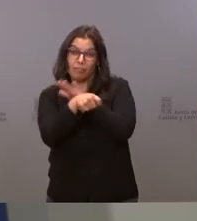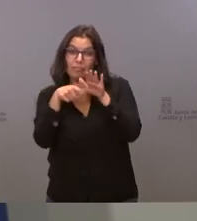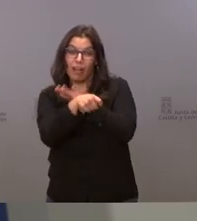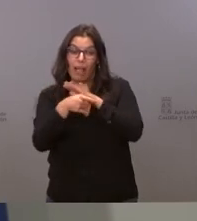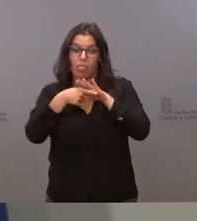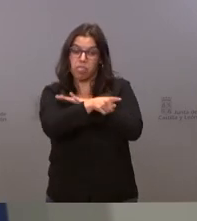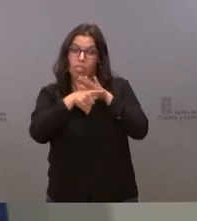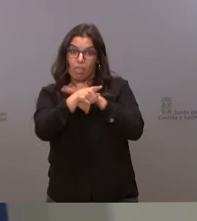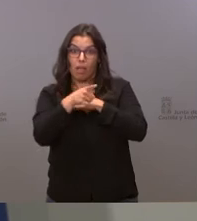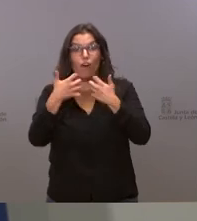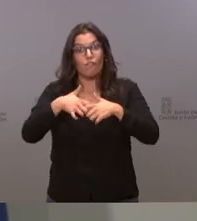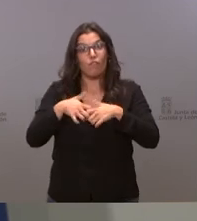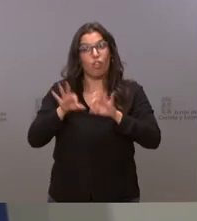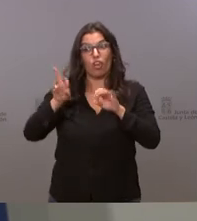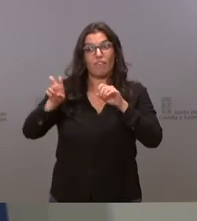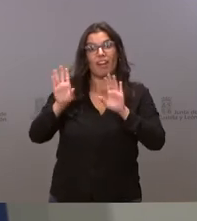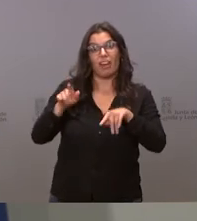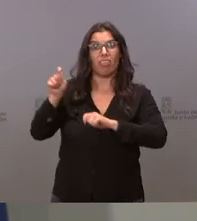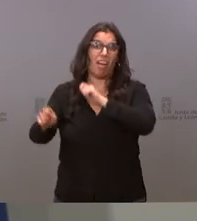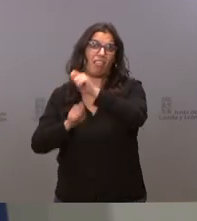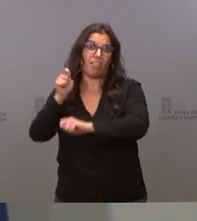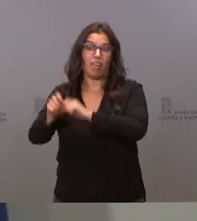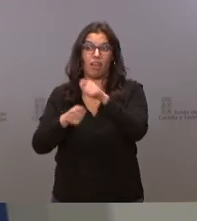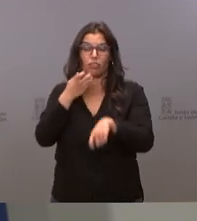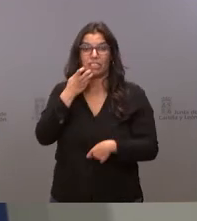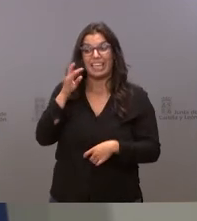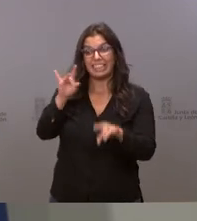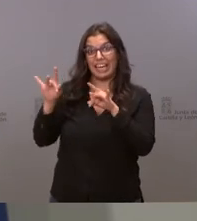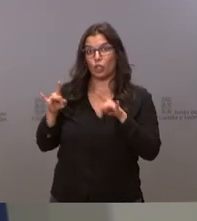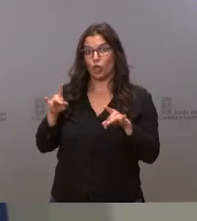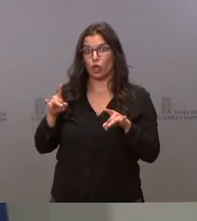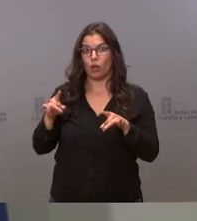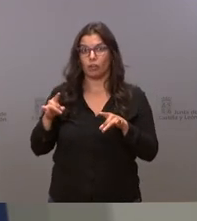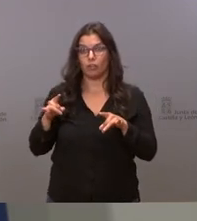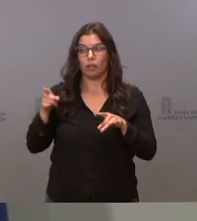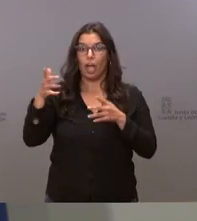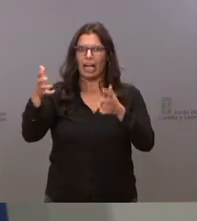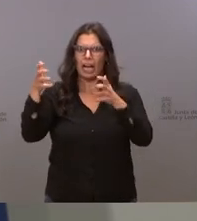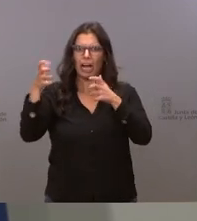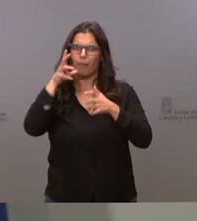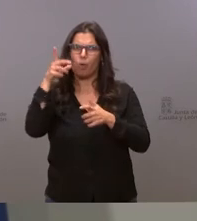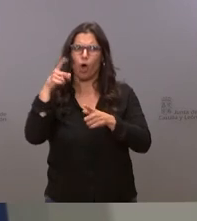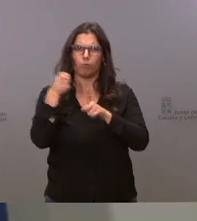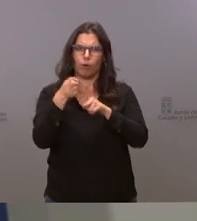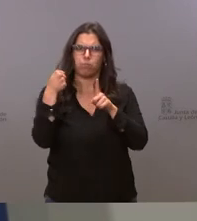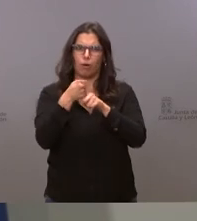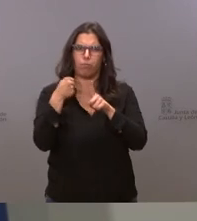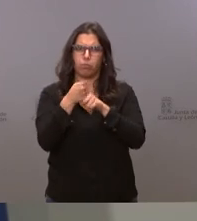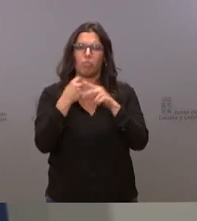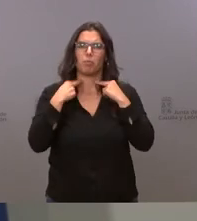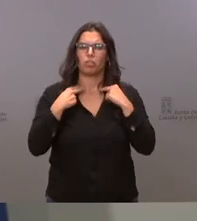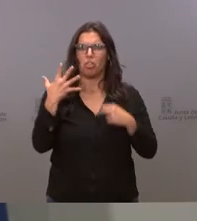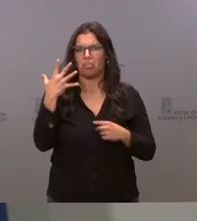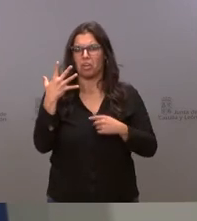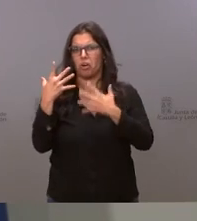funciona y cuando unos territorios ven que unos territorios sacan ventaja teniendo 5 6 diputados